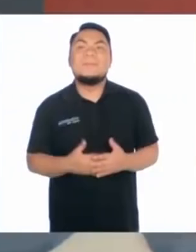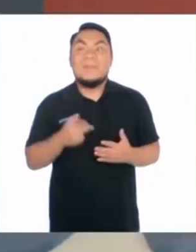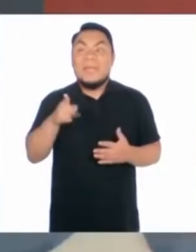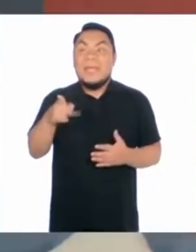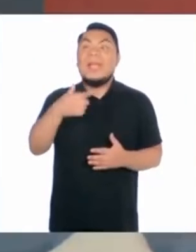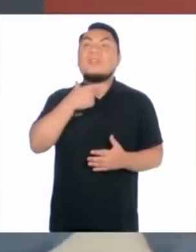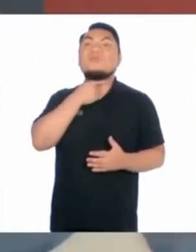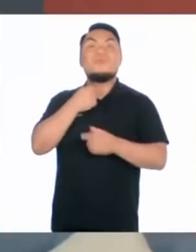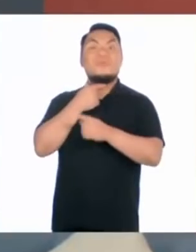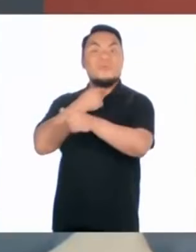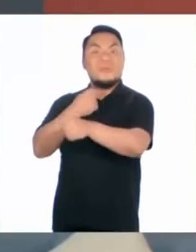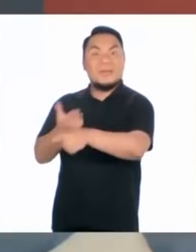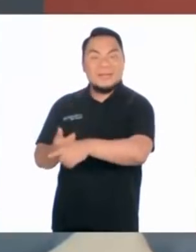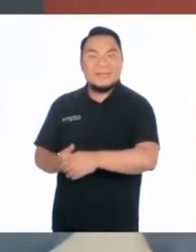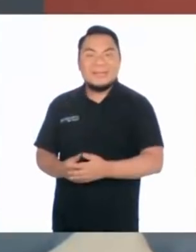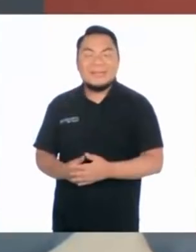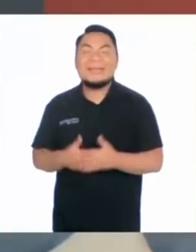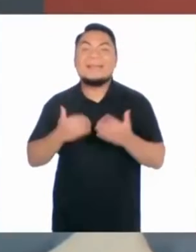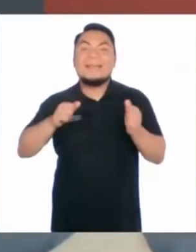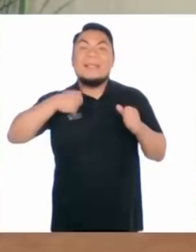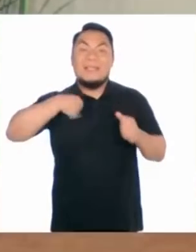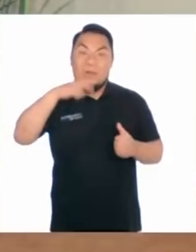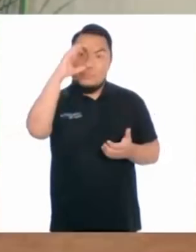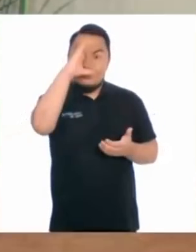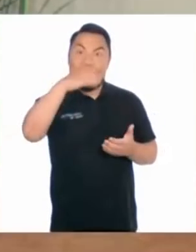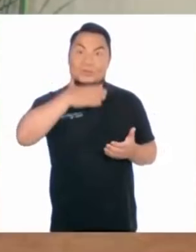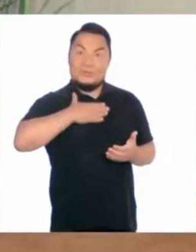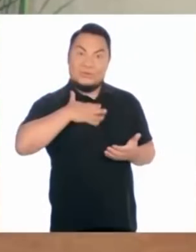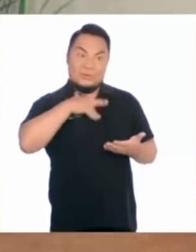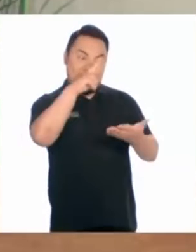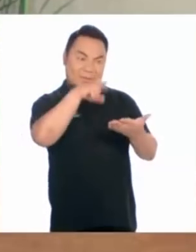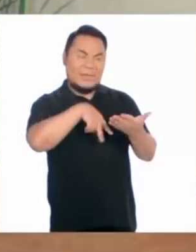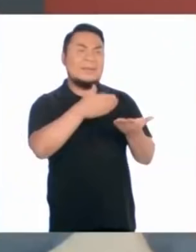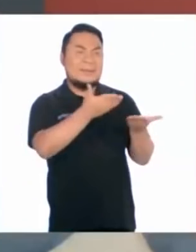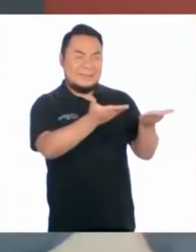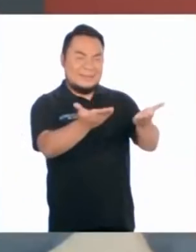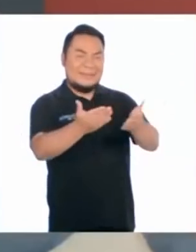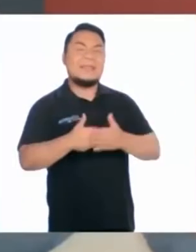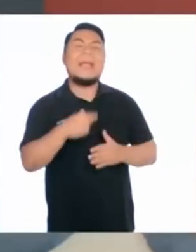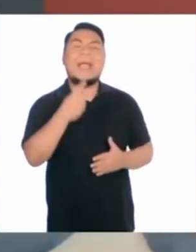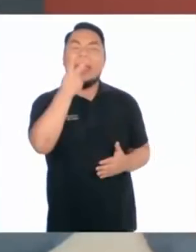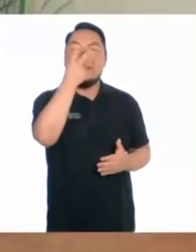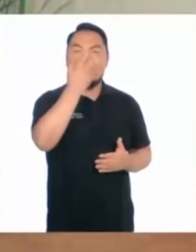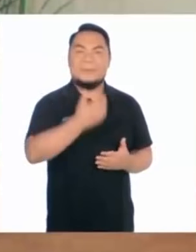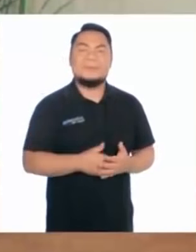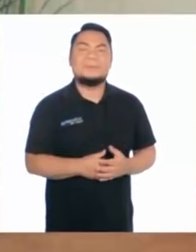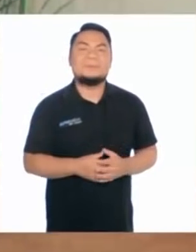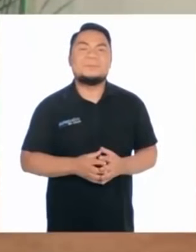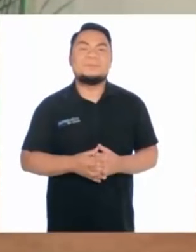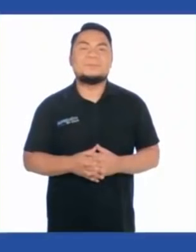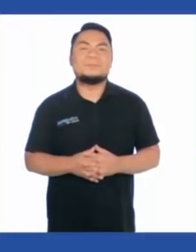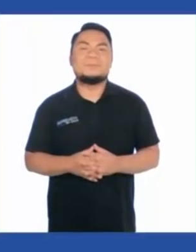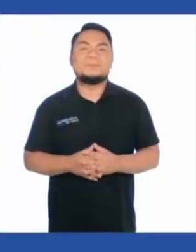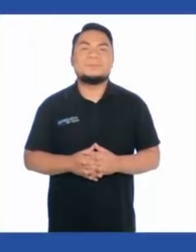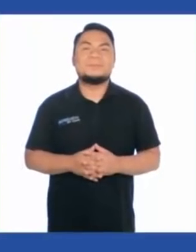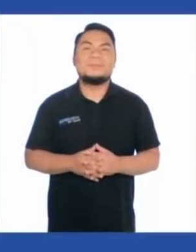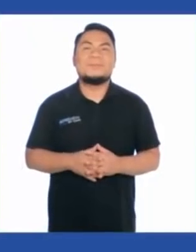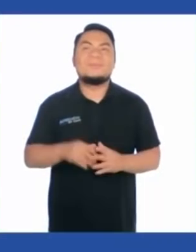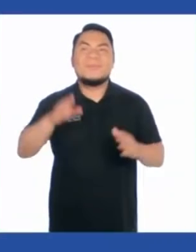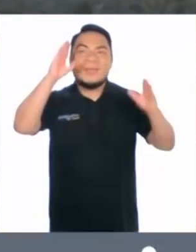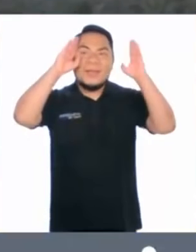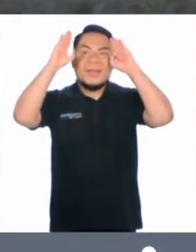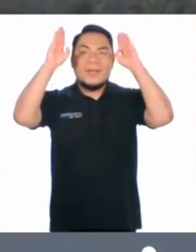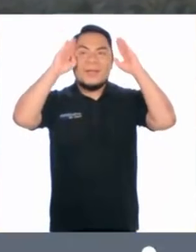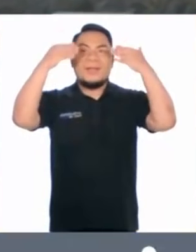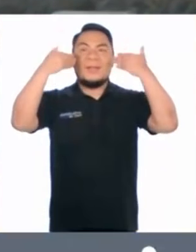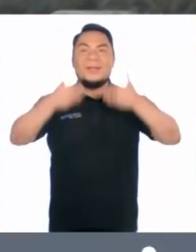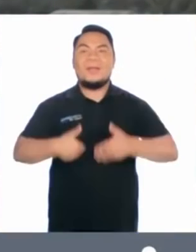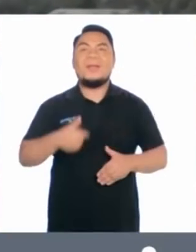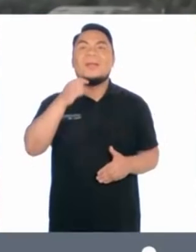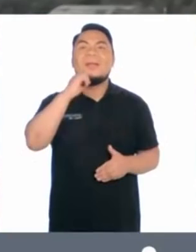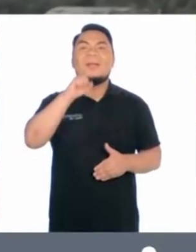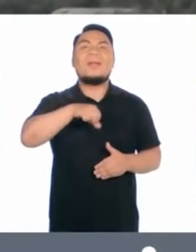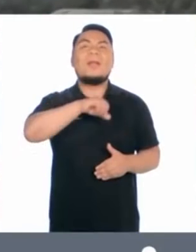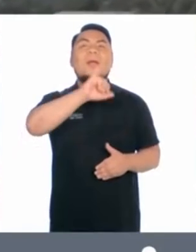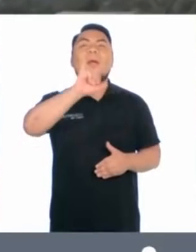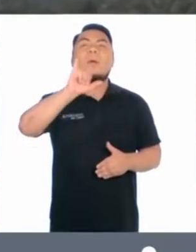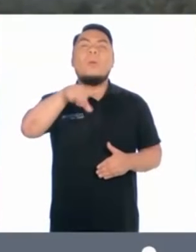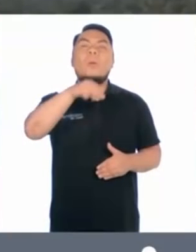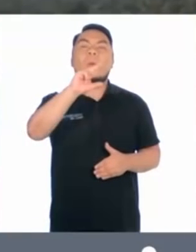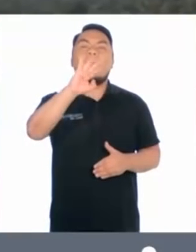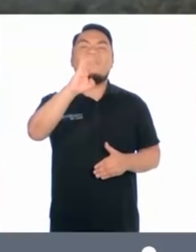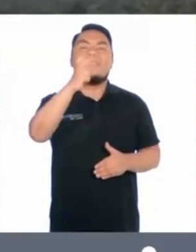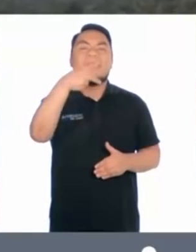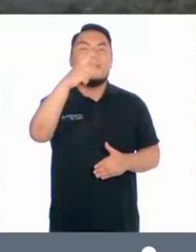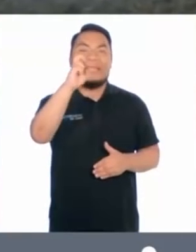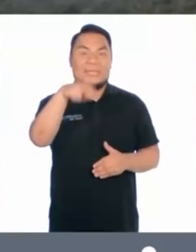¡Ay, me encanta! ¿Ahora puedo buscar yo? ¡Claro que sí! ¡Vamos a verlo! Hola, soy Frank Gringo Alcaya,